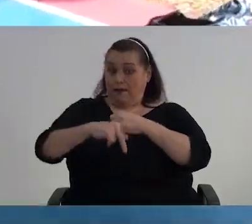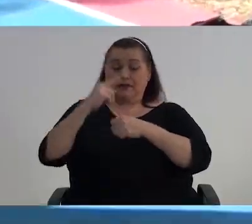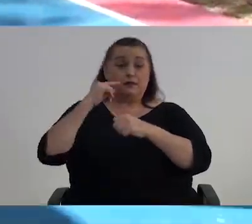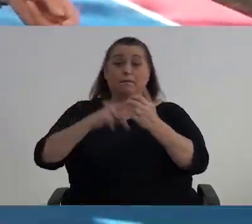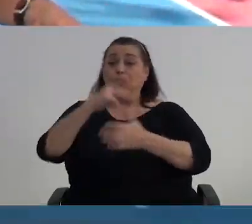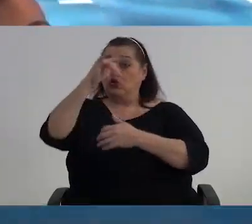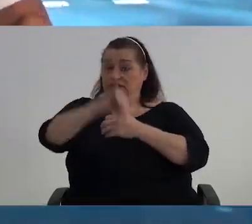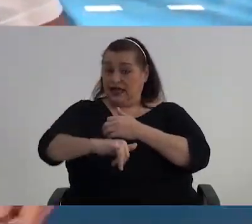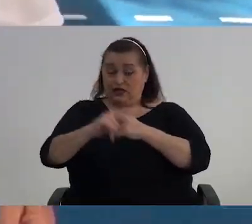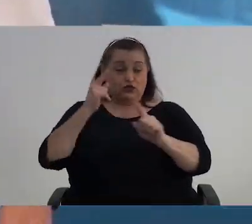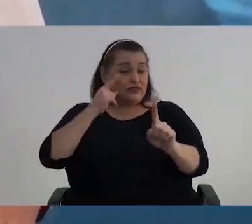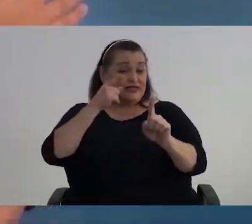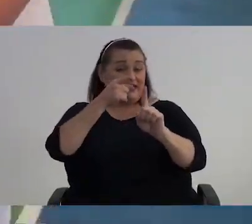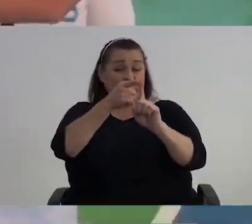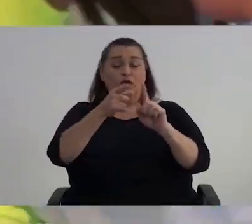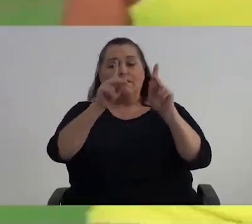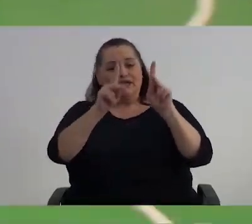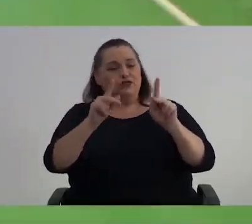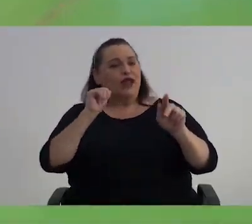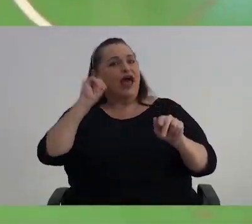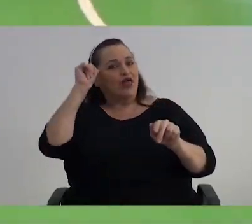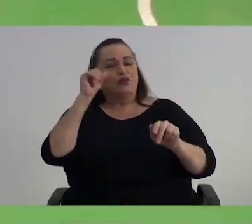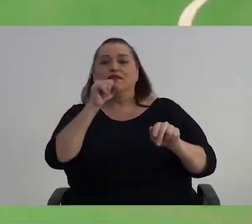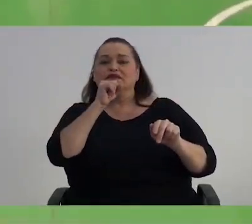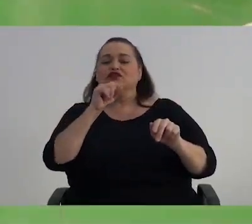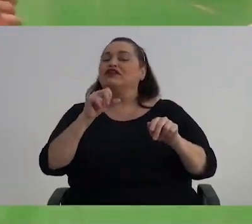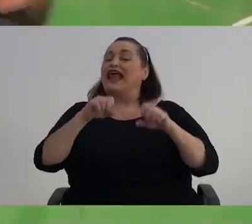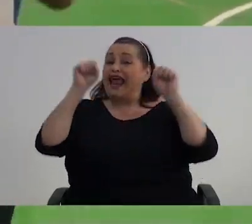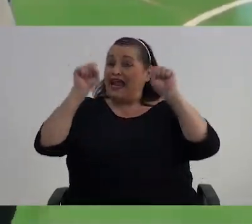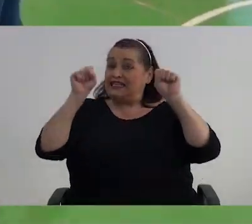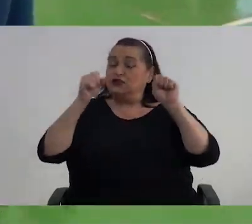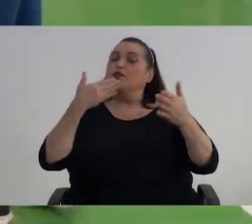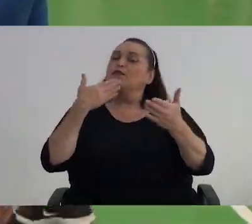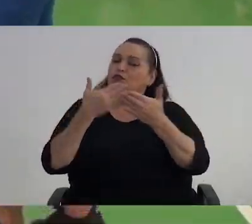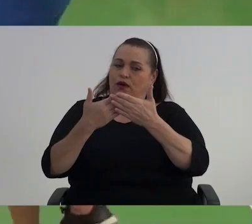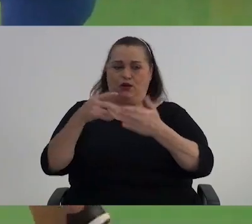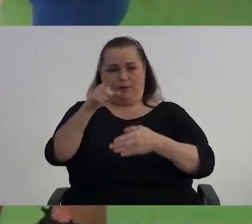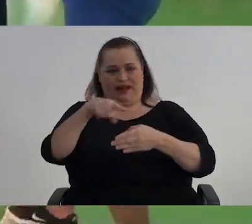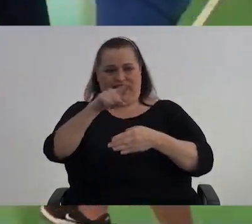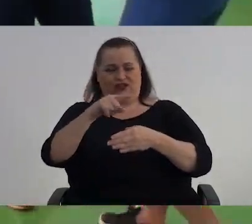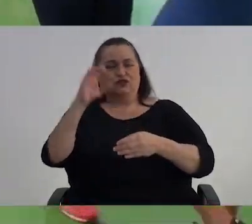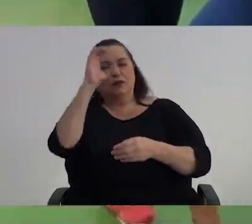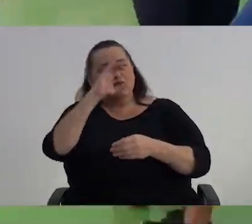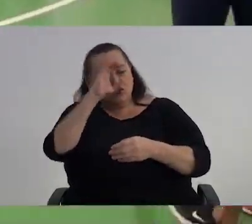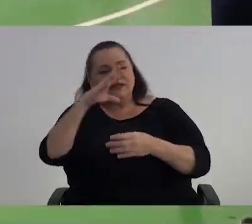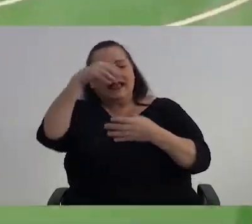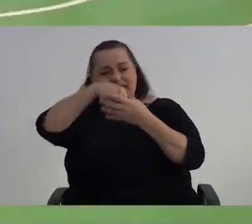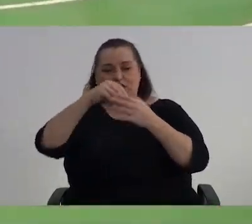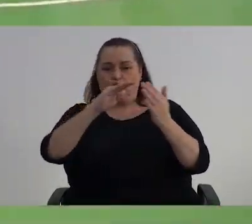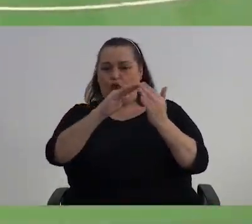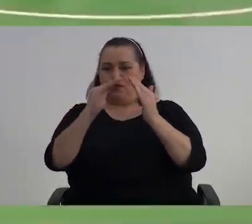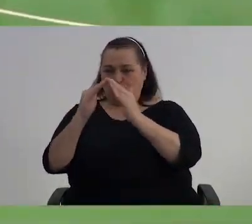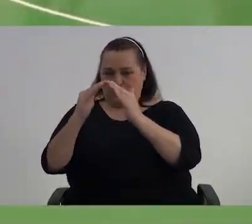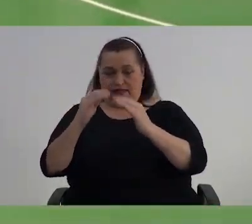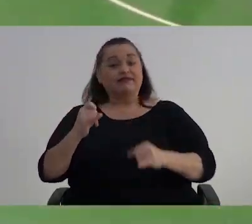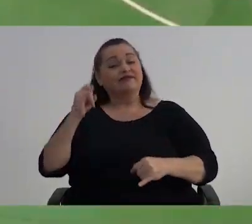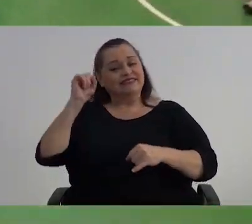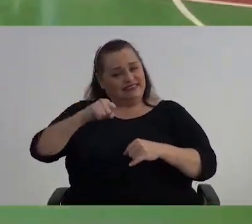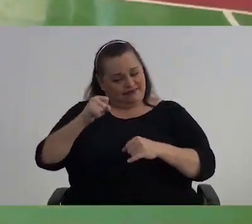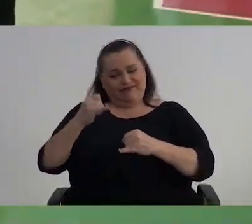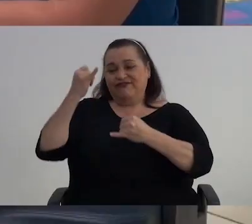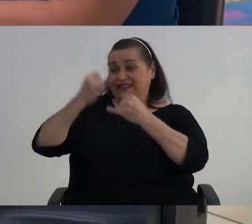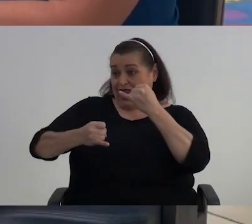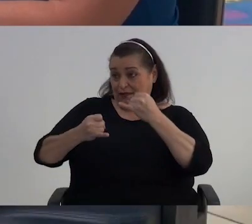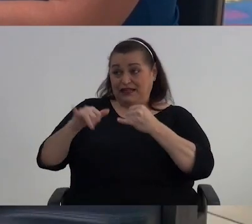proyectos Dirigidos al adulto mayor Para que ese ejercicio No lesione Entonces busquémoslos En las comunidades Ya existen Eduardo Y finalmente doña